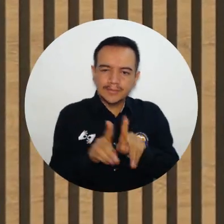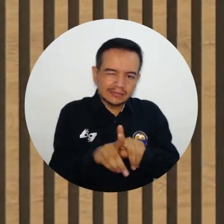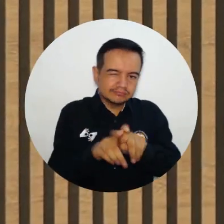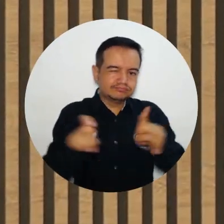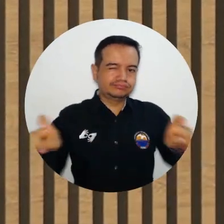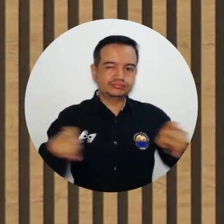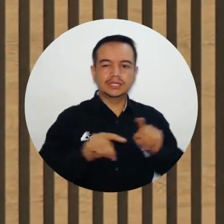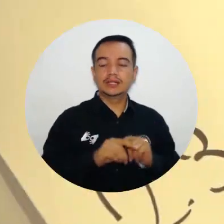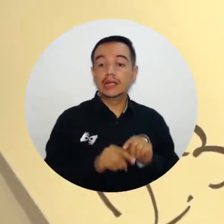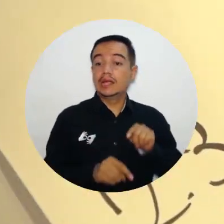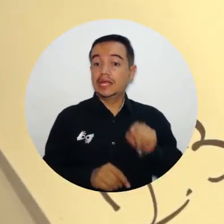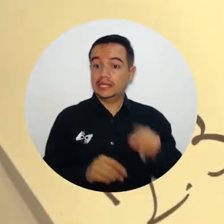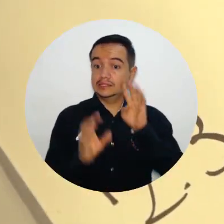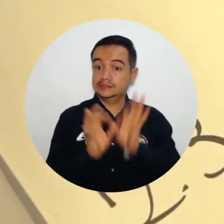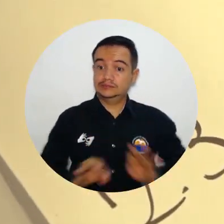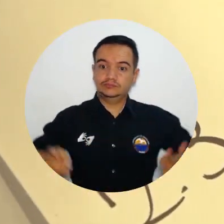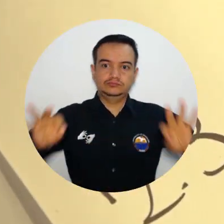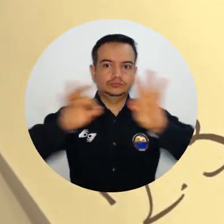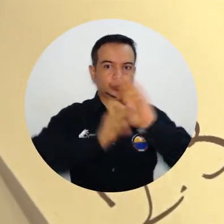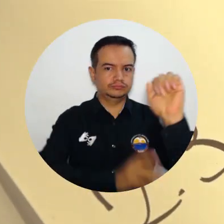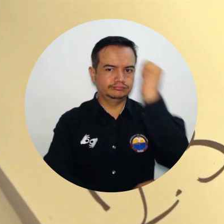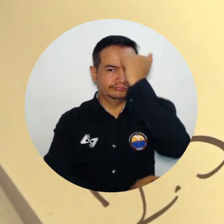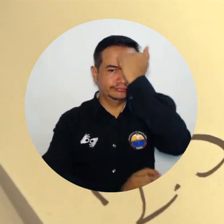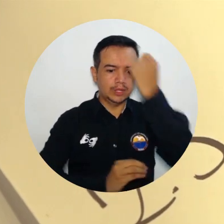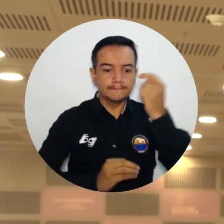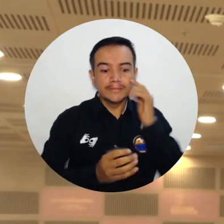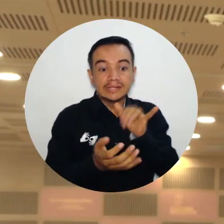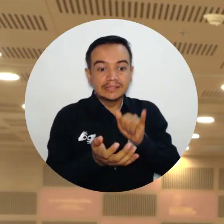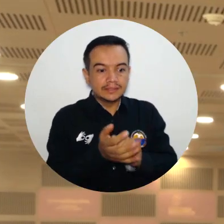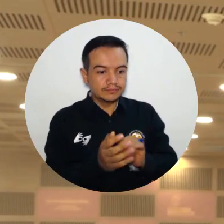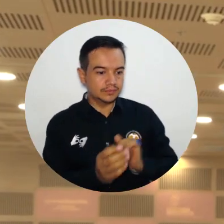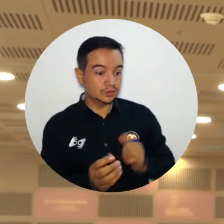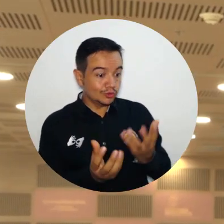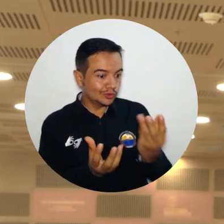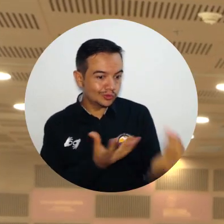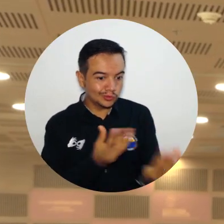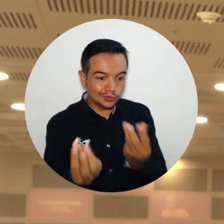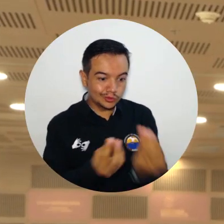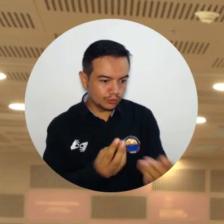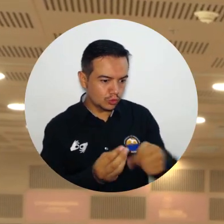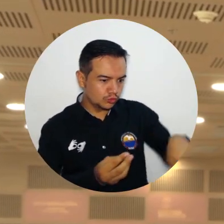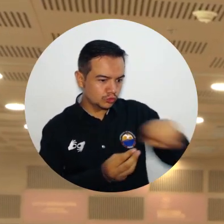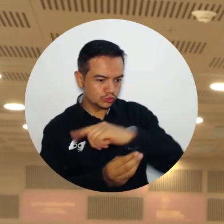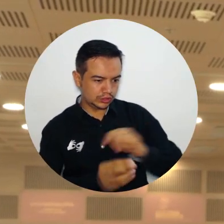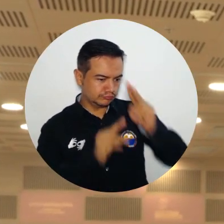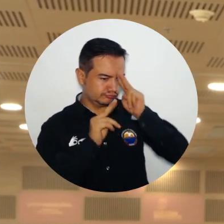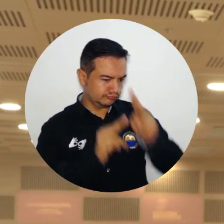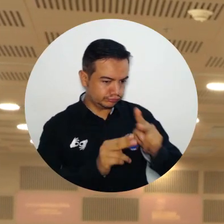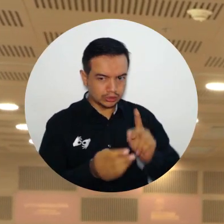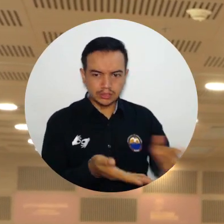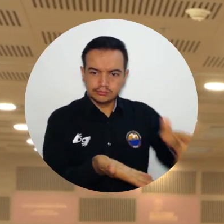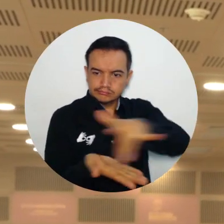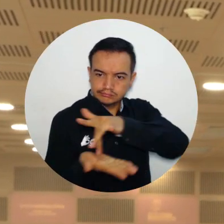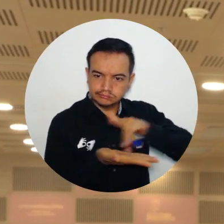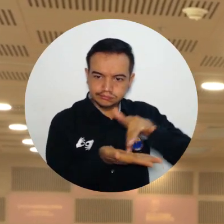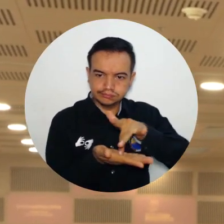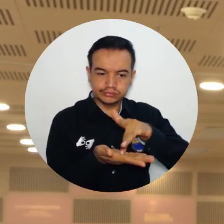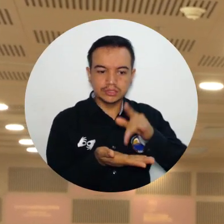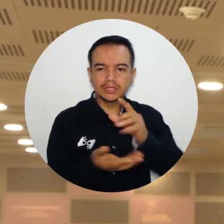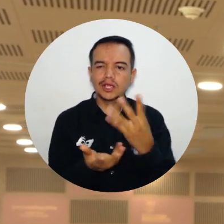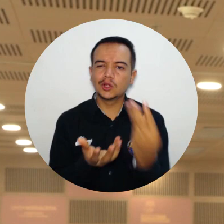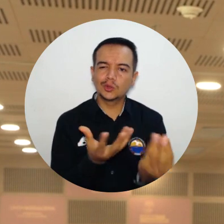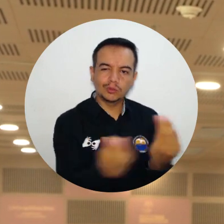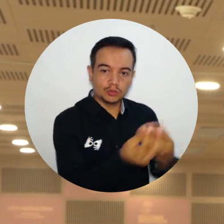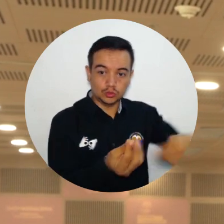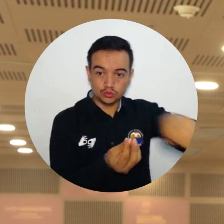pluralidad, creo que es un eje principal para garantizar el reconocimiento y la participación de las comunidades